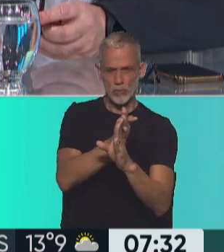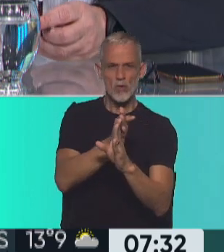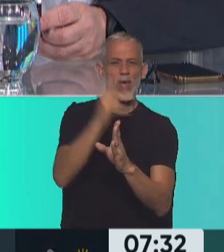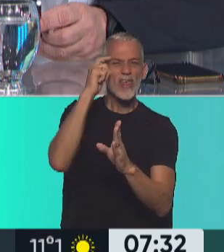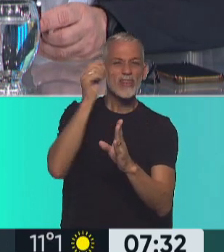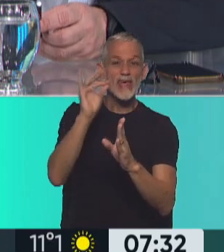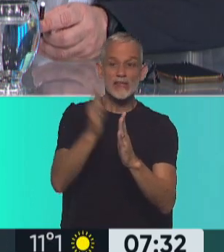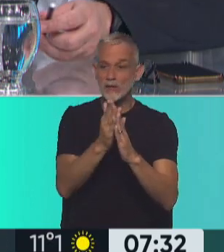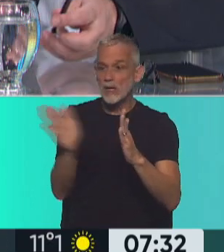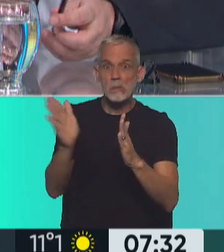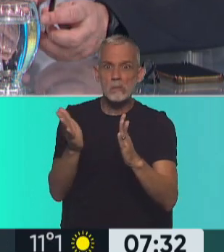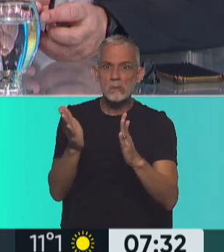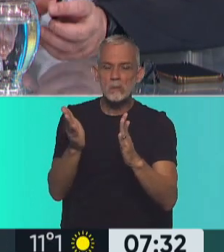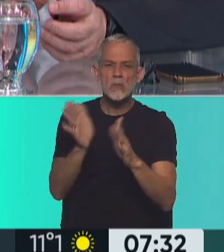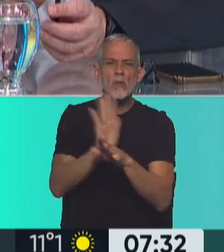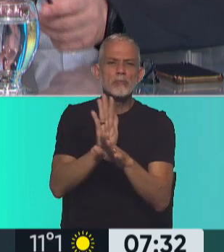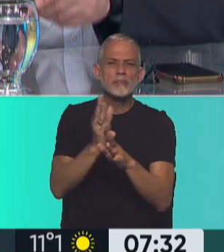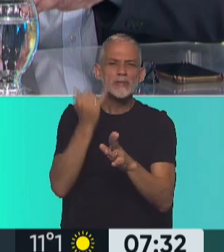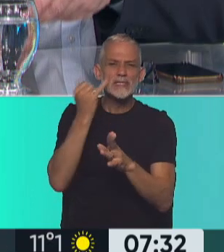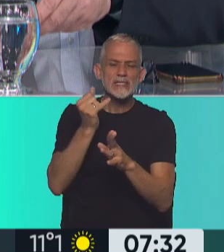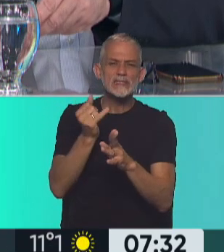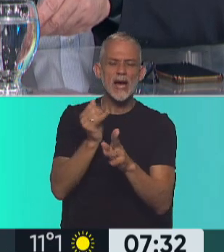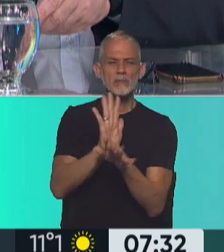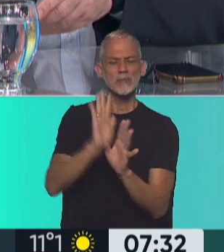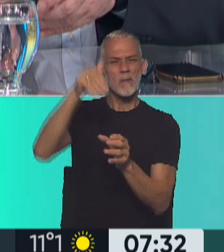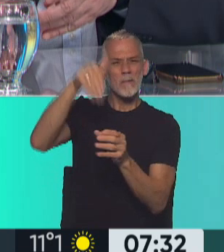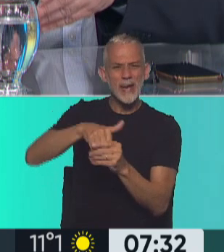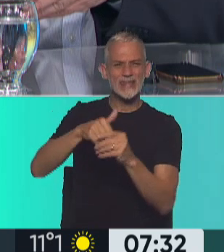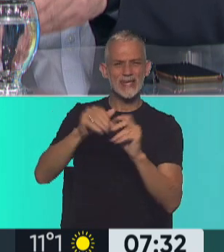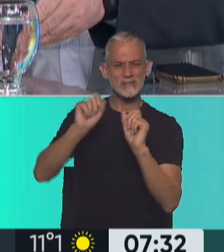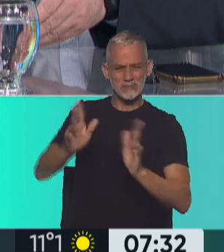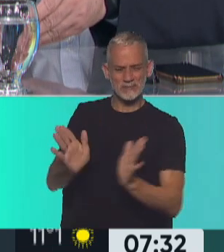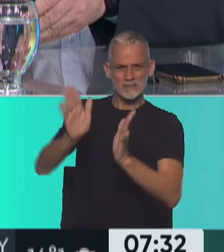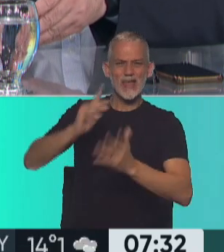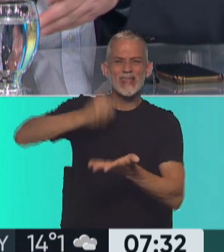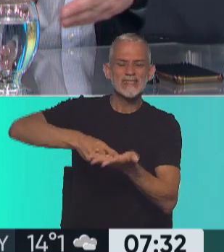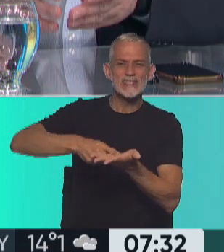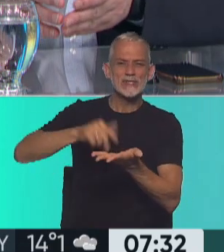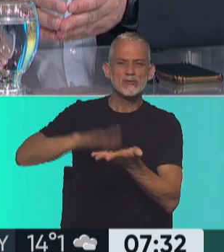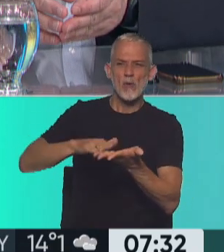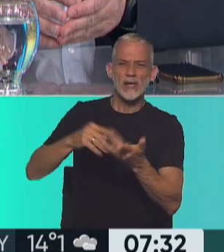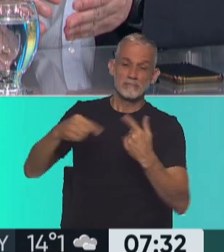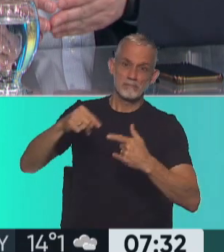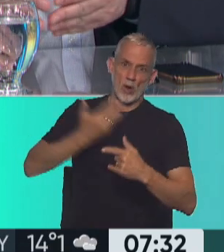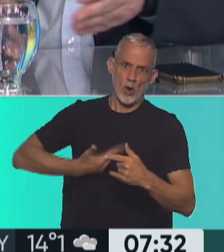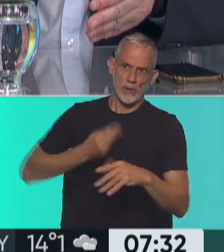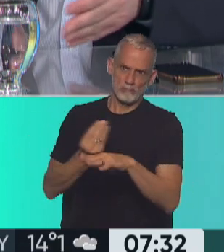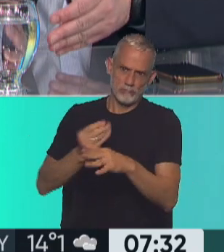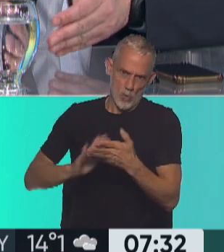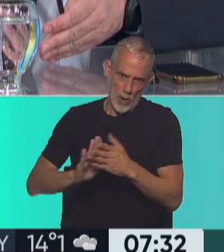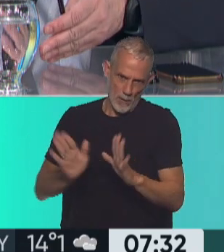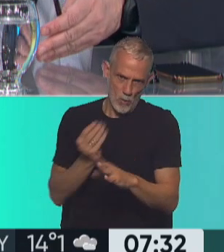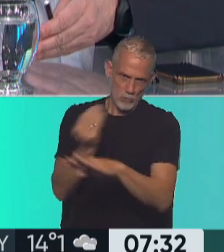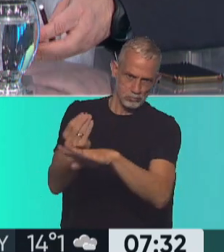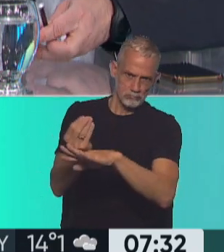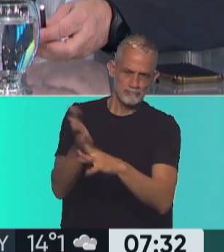si no, a partir del 10 de diciembre sería ya inmiscuirse, decidir por sobre las decisiones